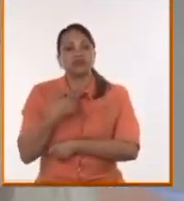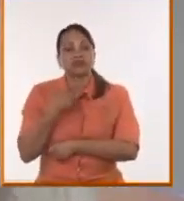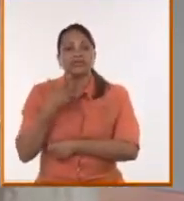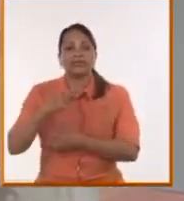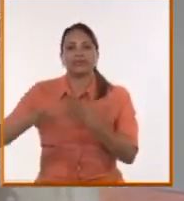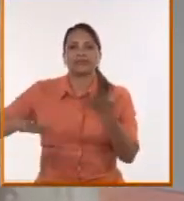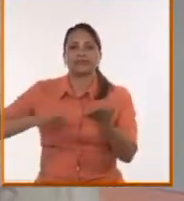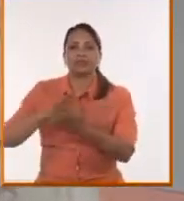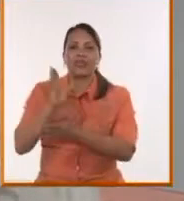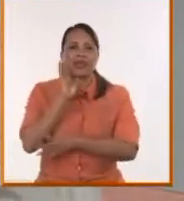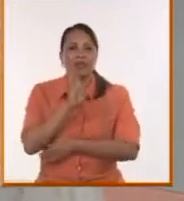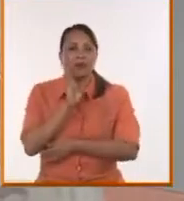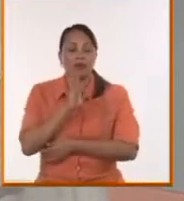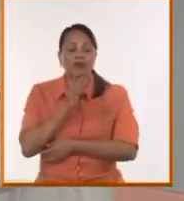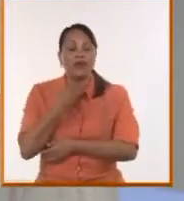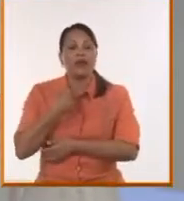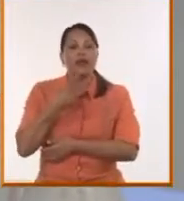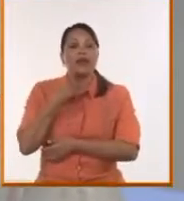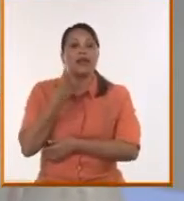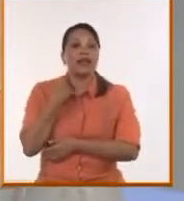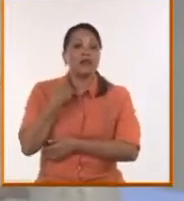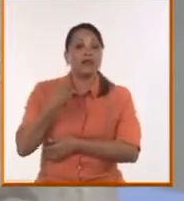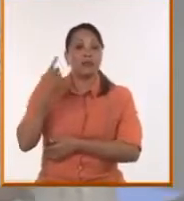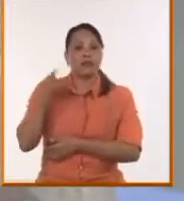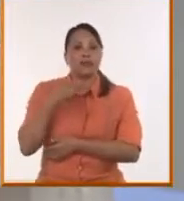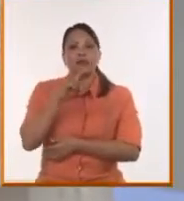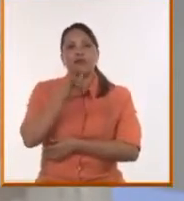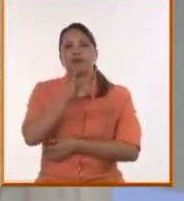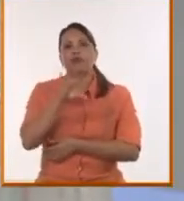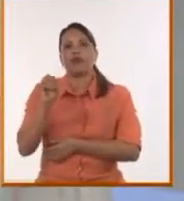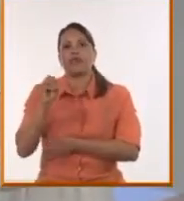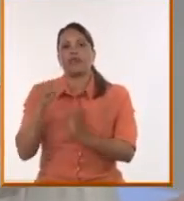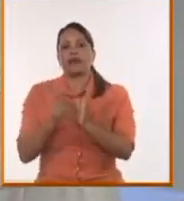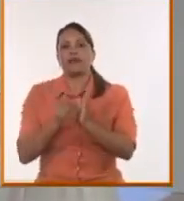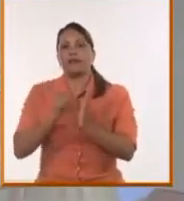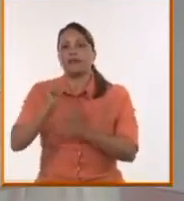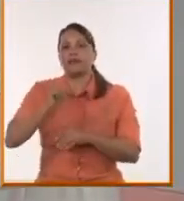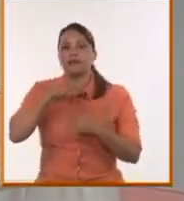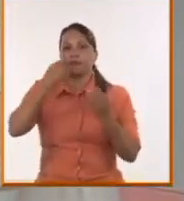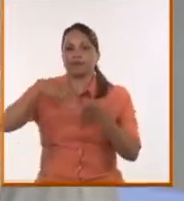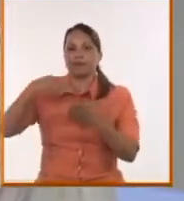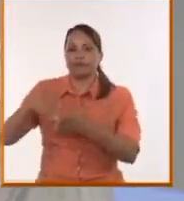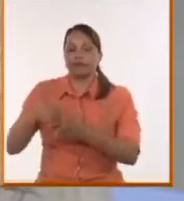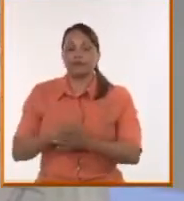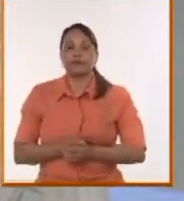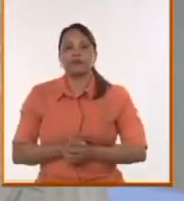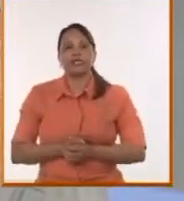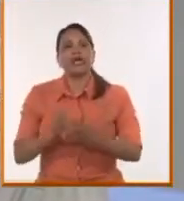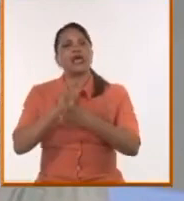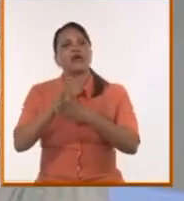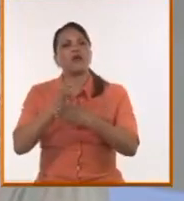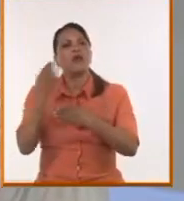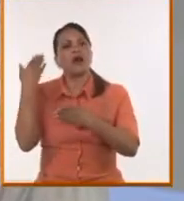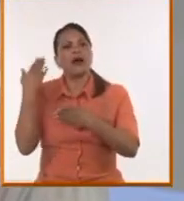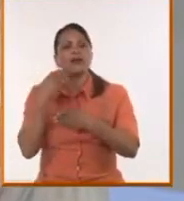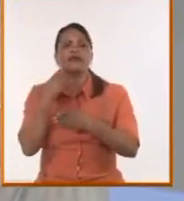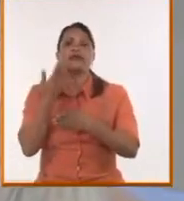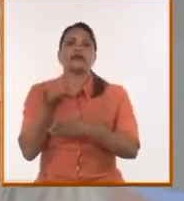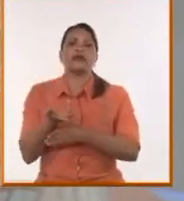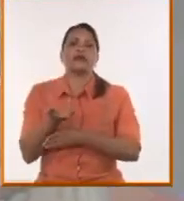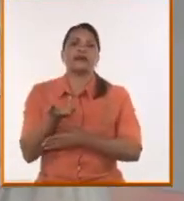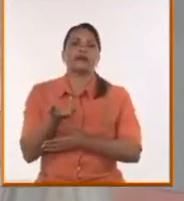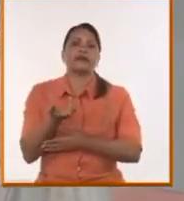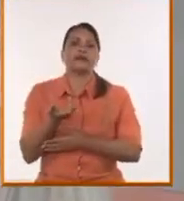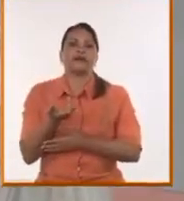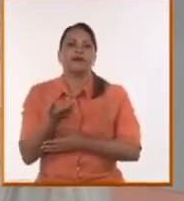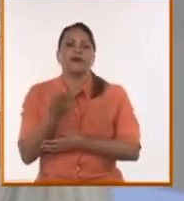anterior con 46 homicidios cada 100 mil habitantes. Un país que hace 8 años era un país que nos habían determinado como